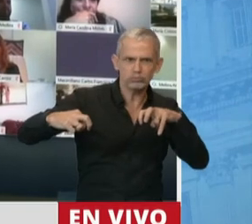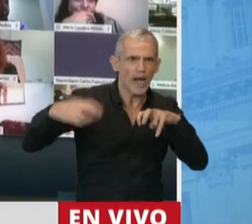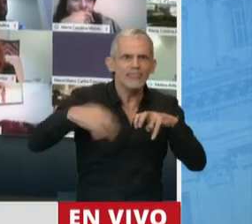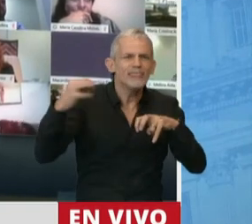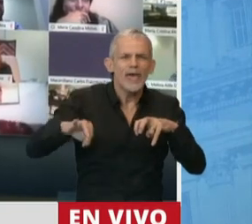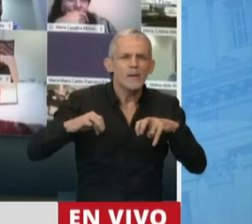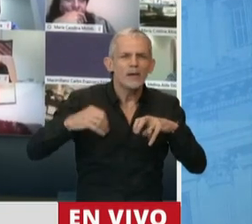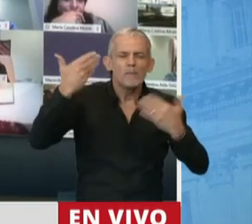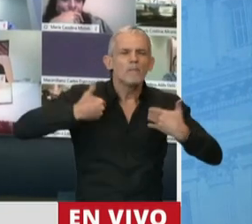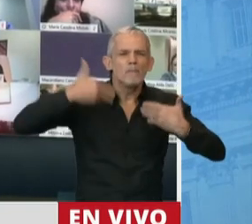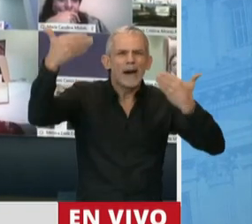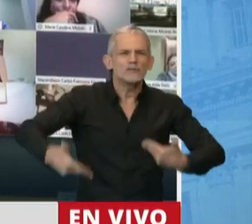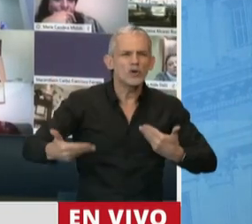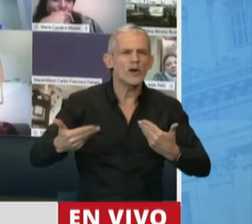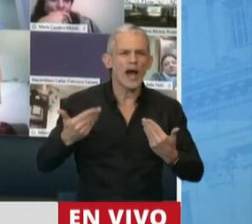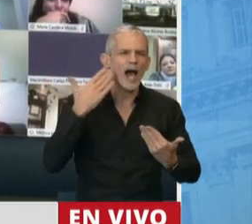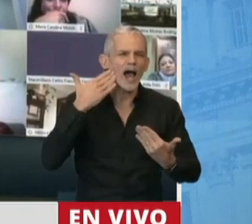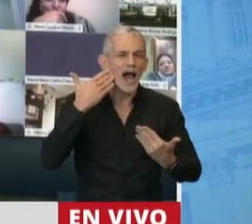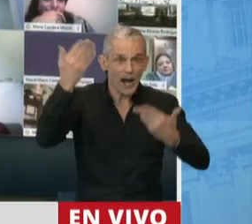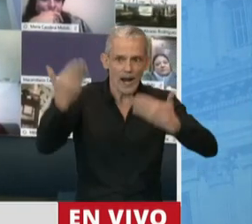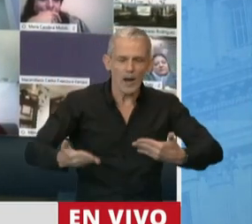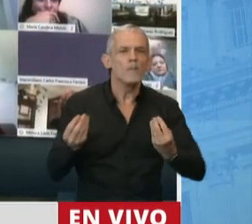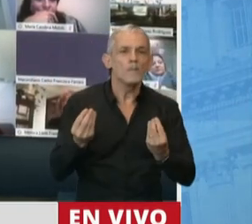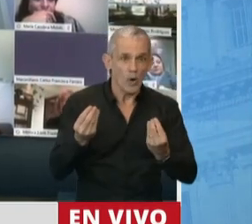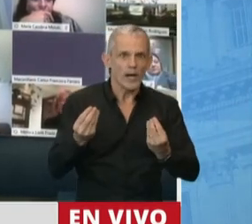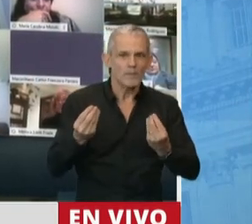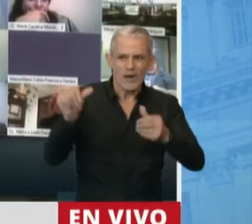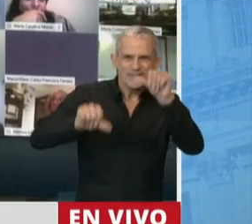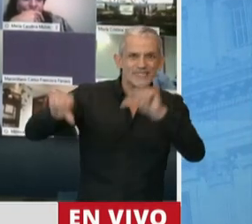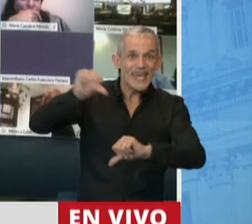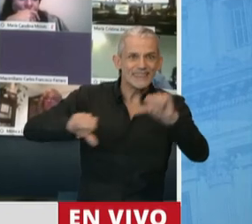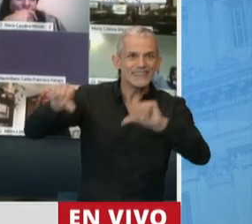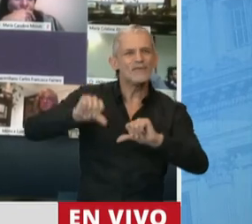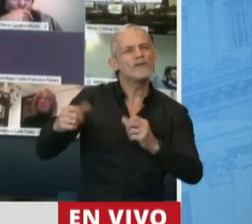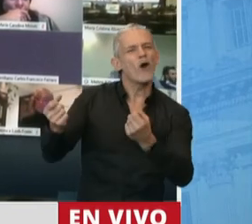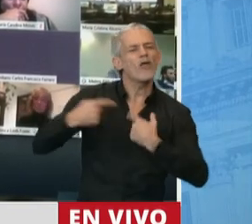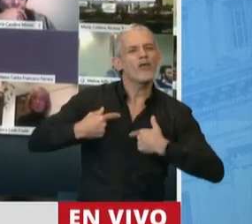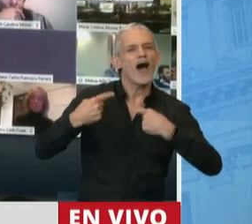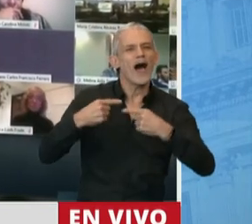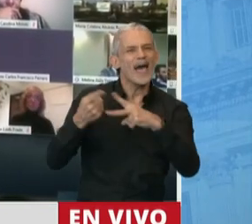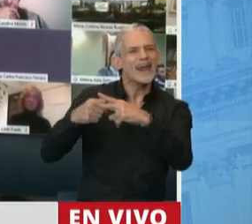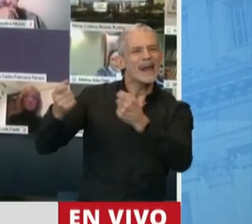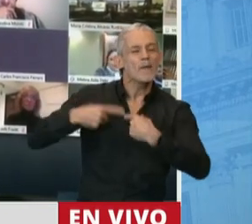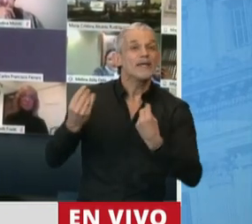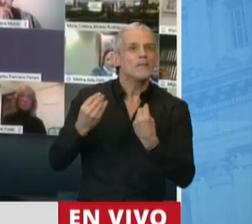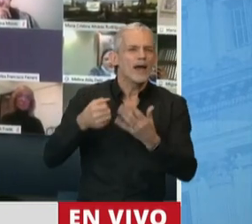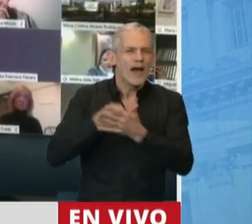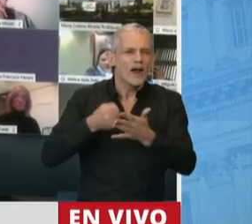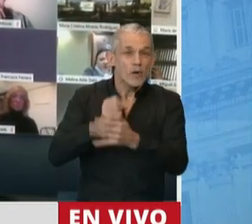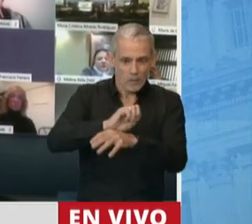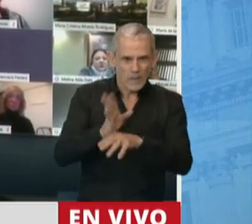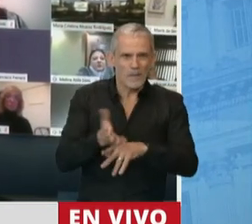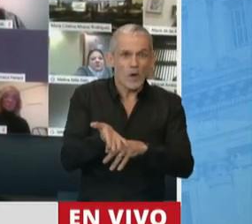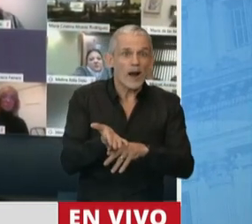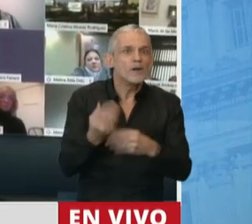a logros como fueron los que otorgaron nuestros científicos para darnos herramientas para luchar durante